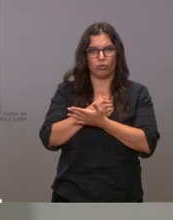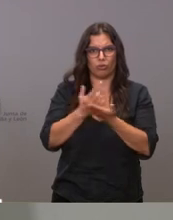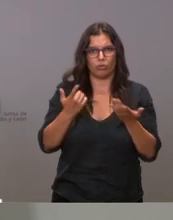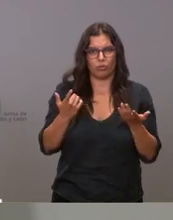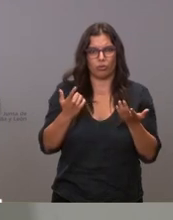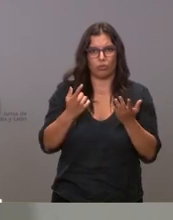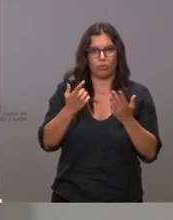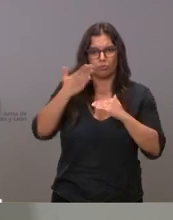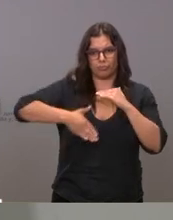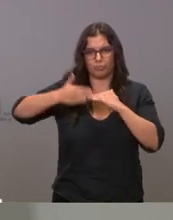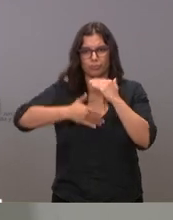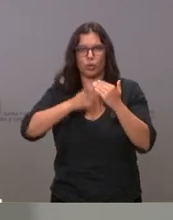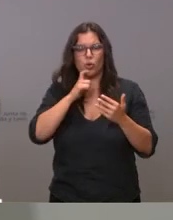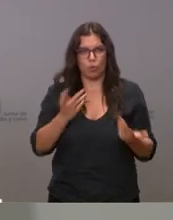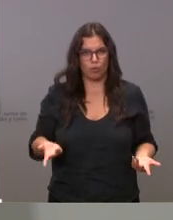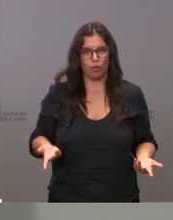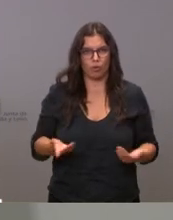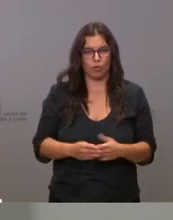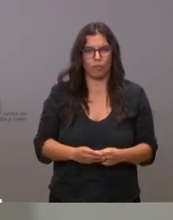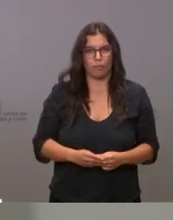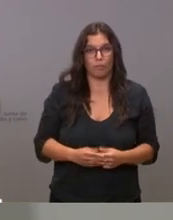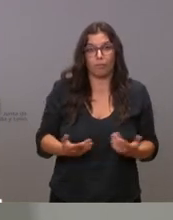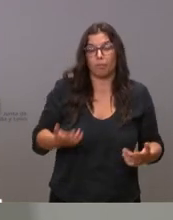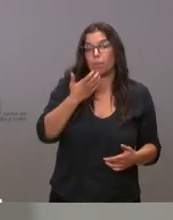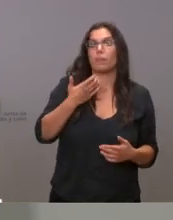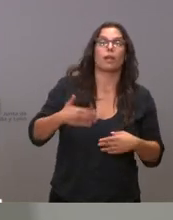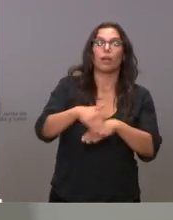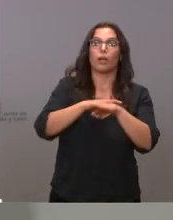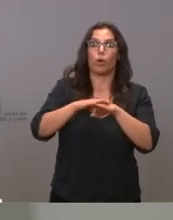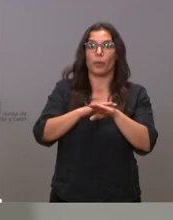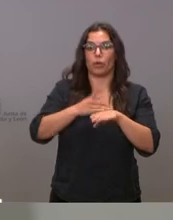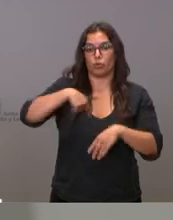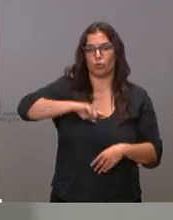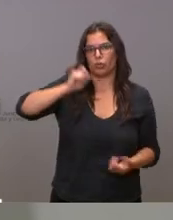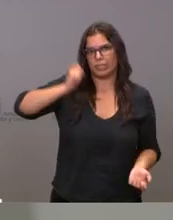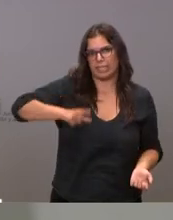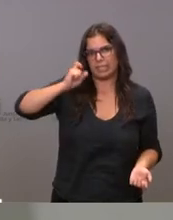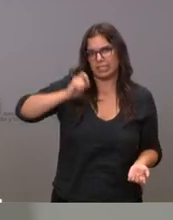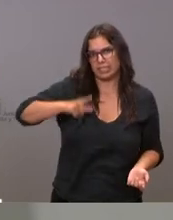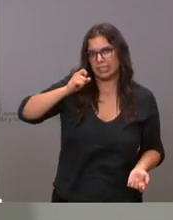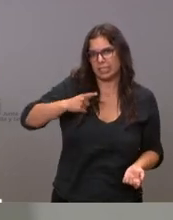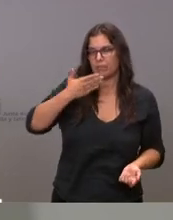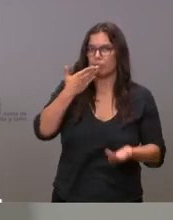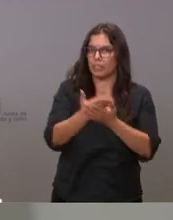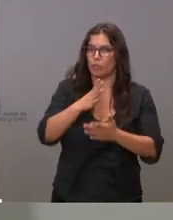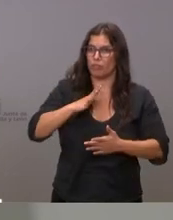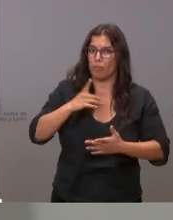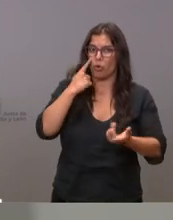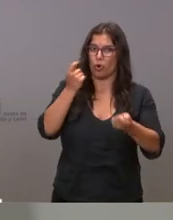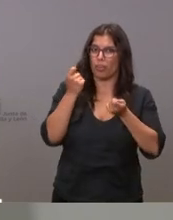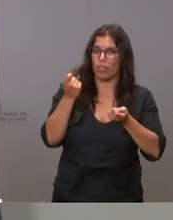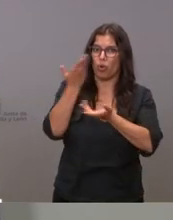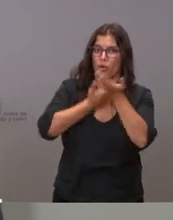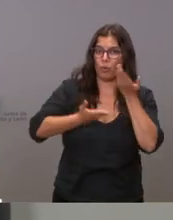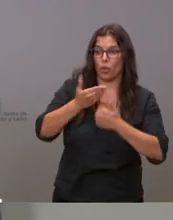las medidas restrictivas parece bastante sensato que un gobierno que de manera reiterada ha pedido actuar de forma coordinada espere a que